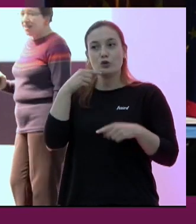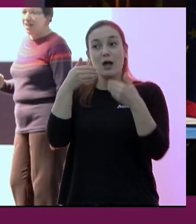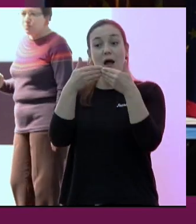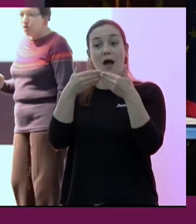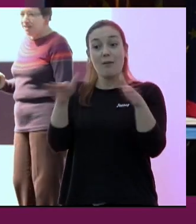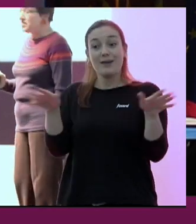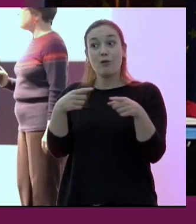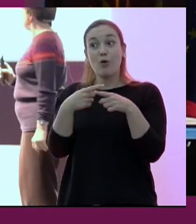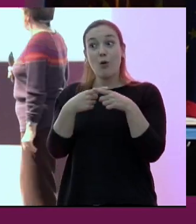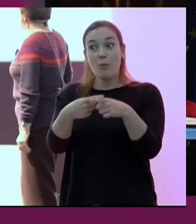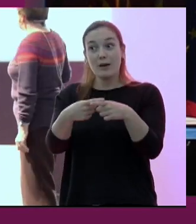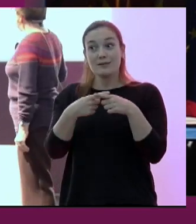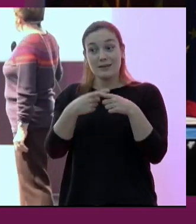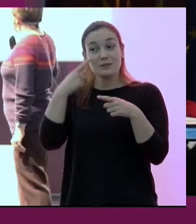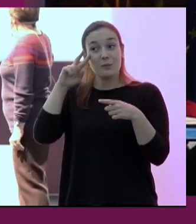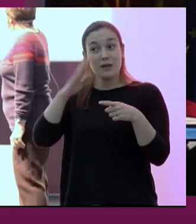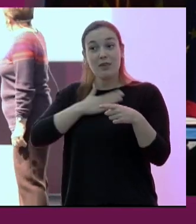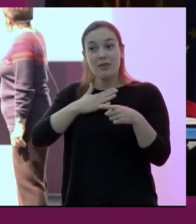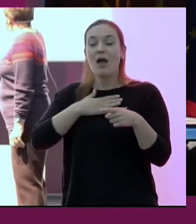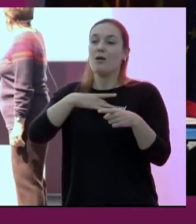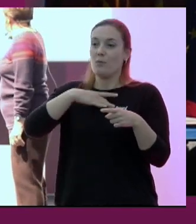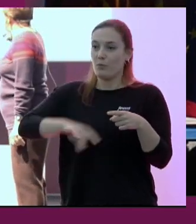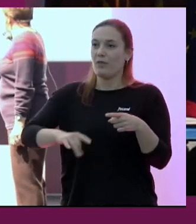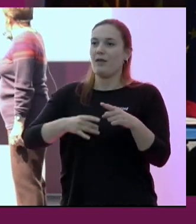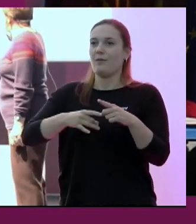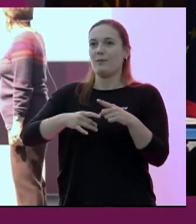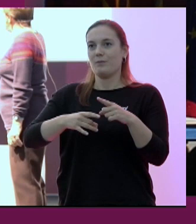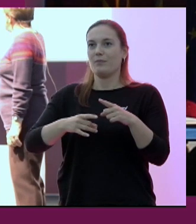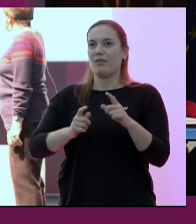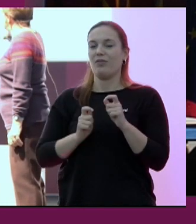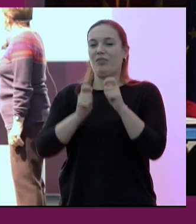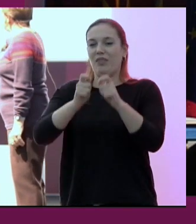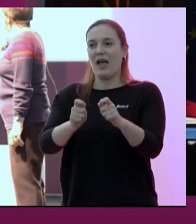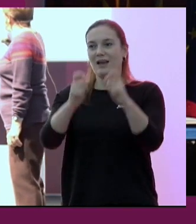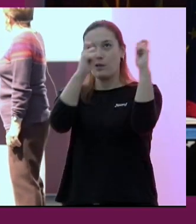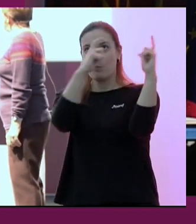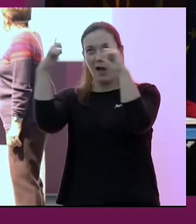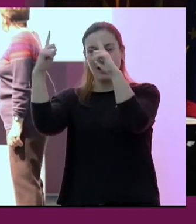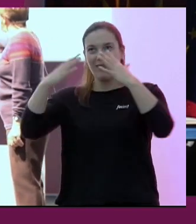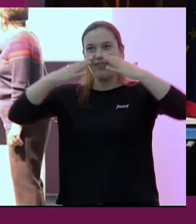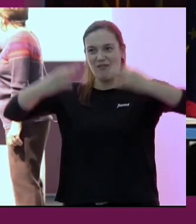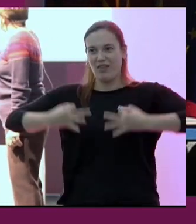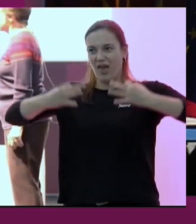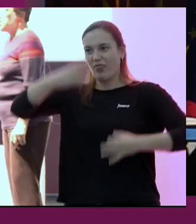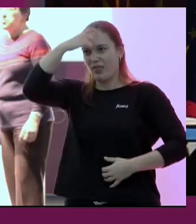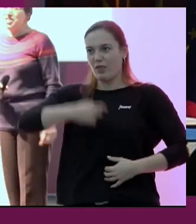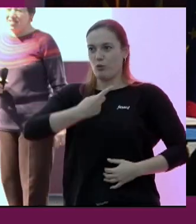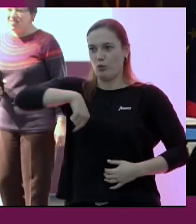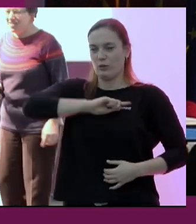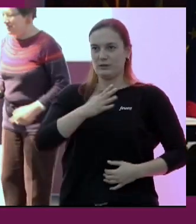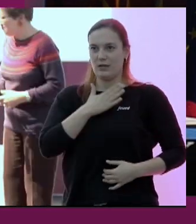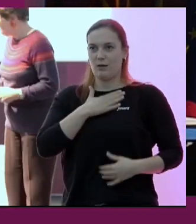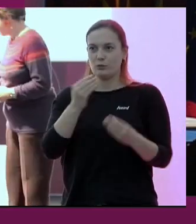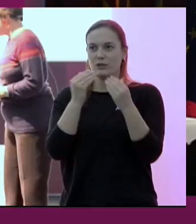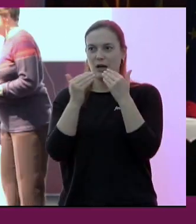capacitar a las mujeres para crear una descripción colectiva del mundo que sea realmente nuestra. Muchas